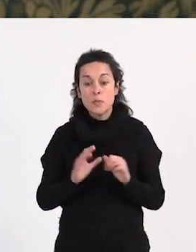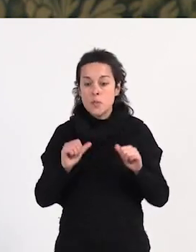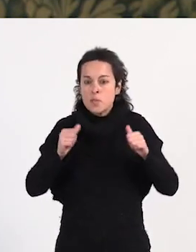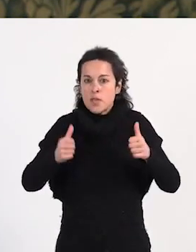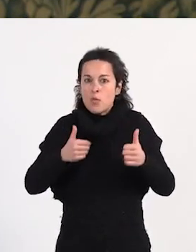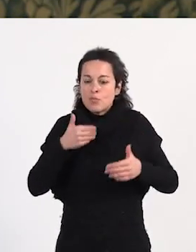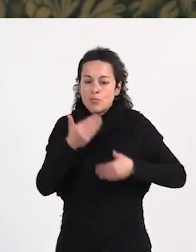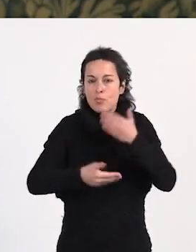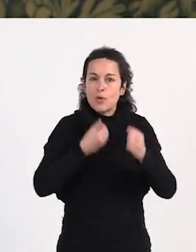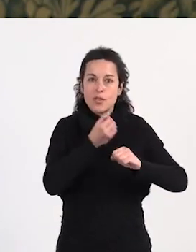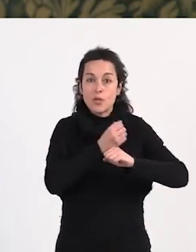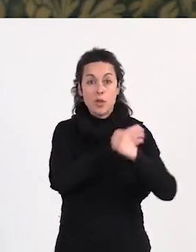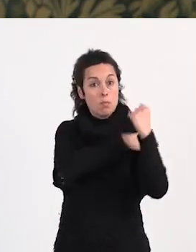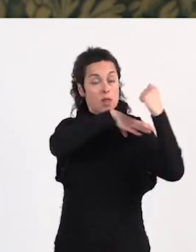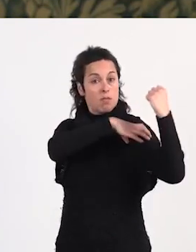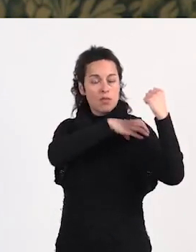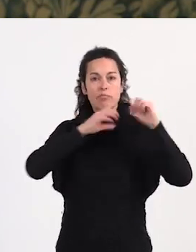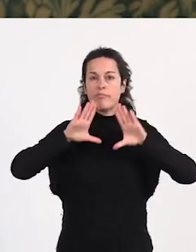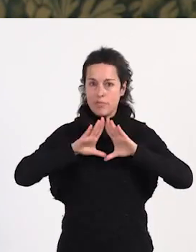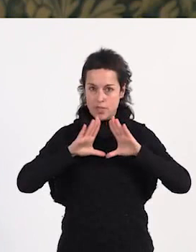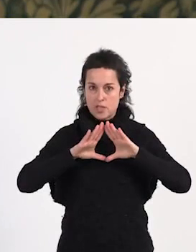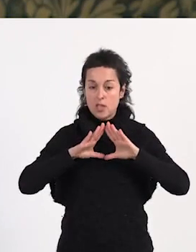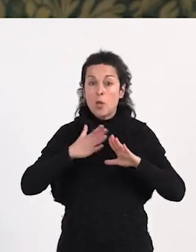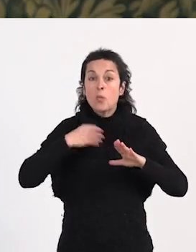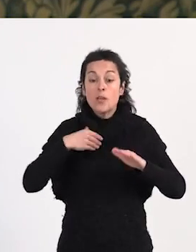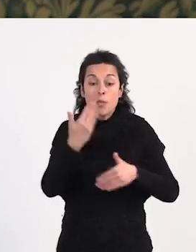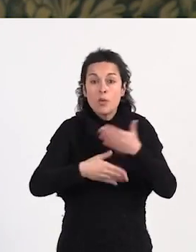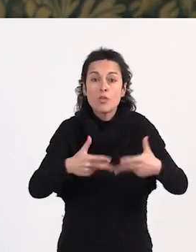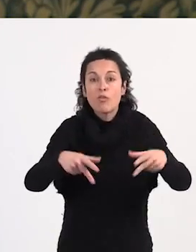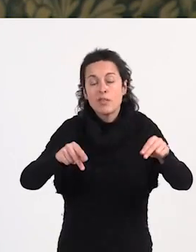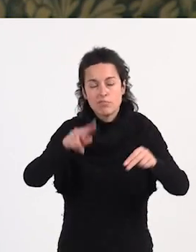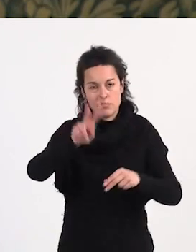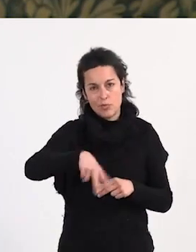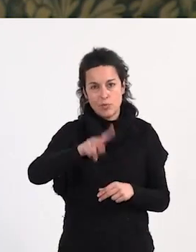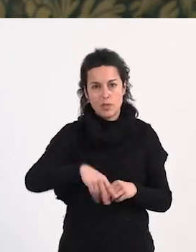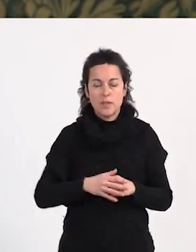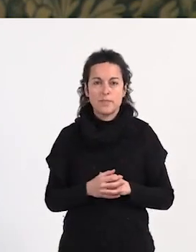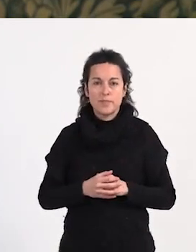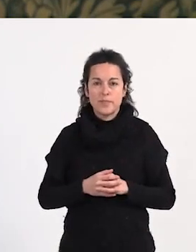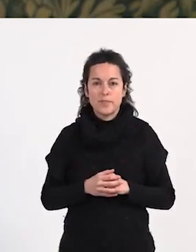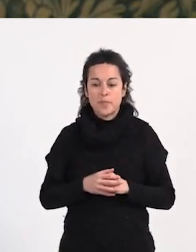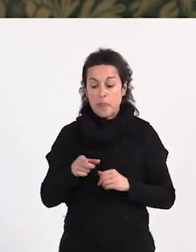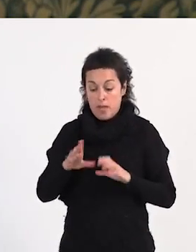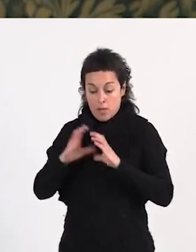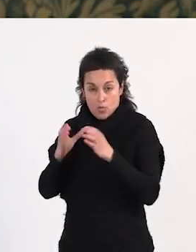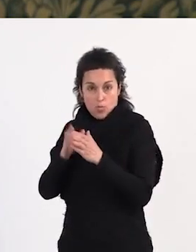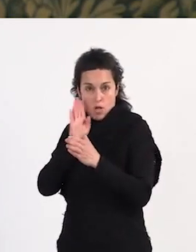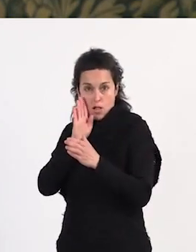proceso de empoderamiento feminista que probablemente nos lleve toda la vida. En este grupo